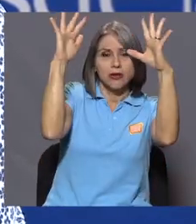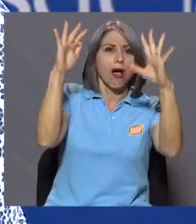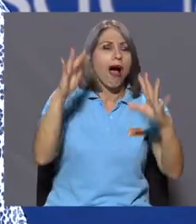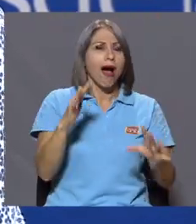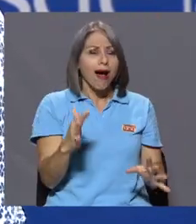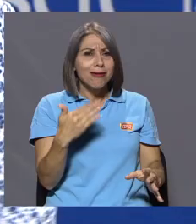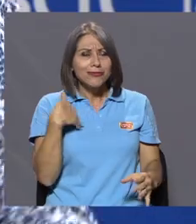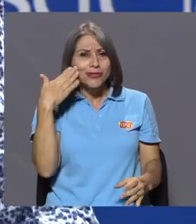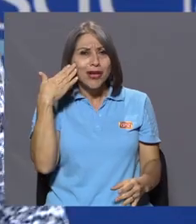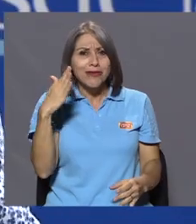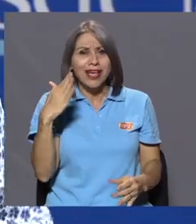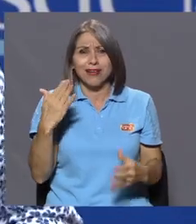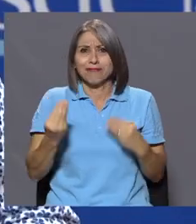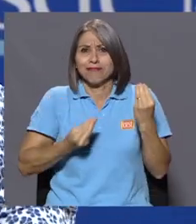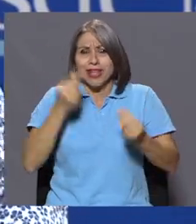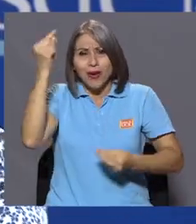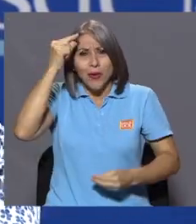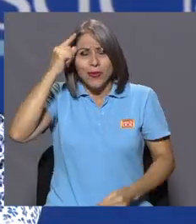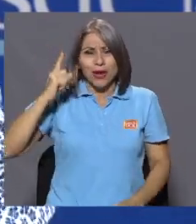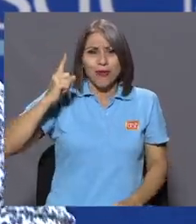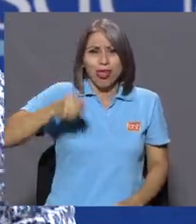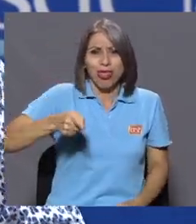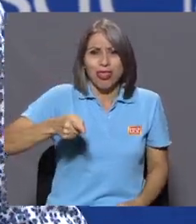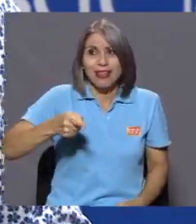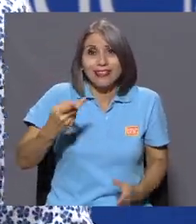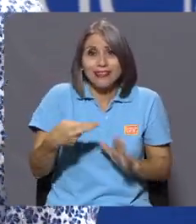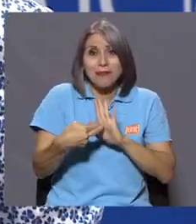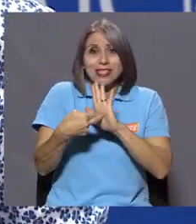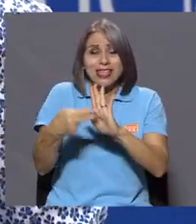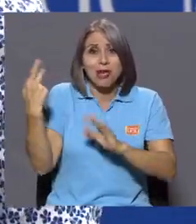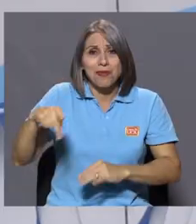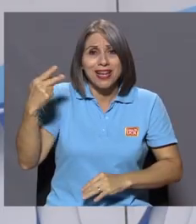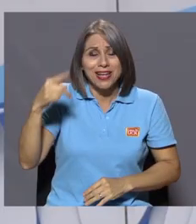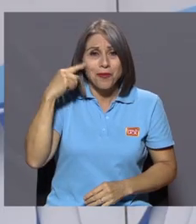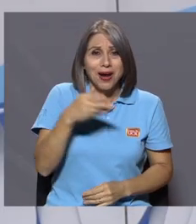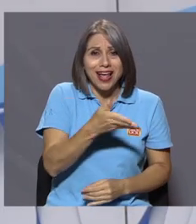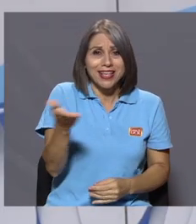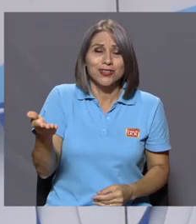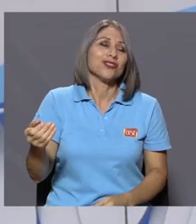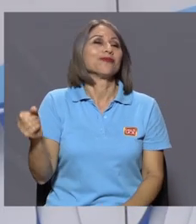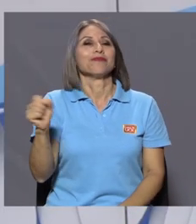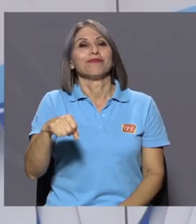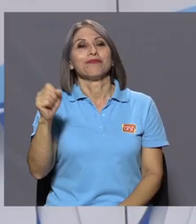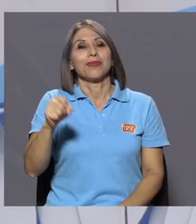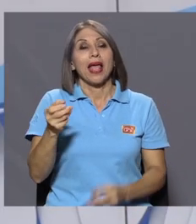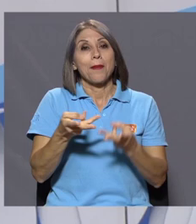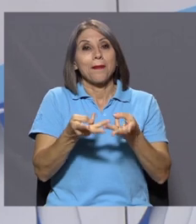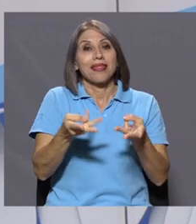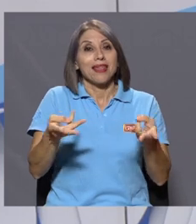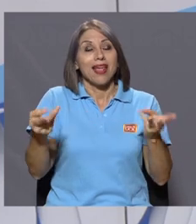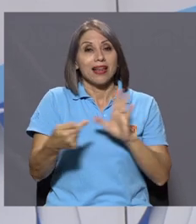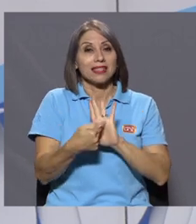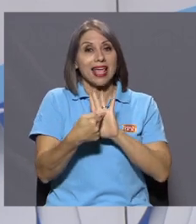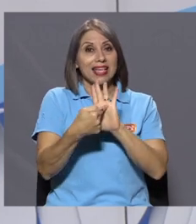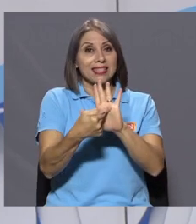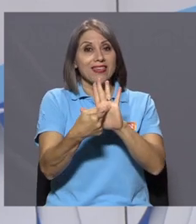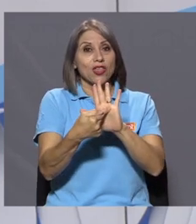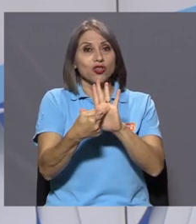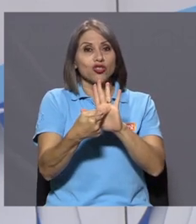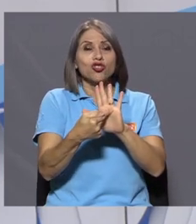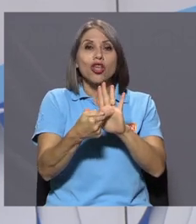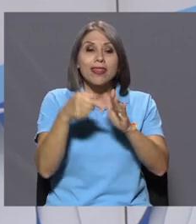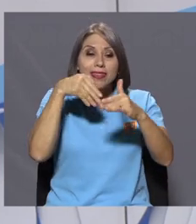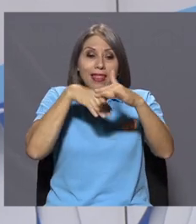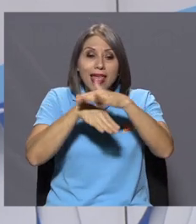dictaduras, ¿verdad? Lo que les representa peligro para ellos. Y entonces, y los materiales van a ser exhibidos en urna,